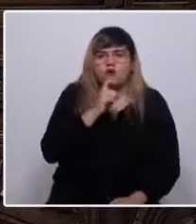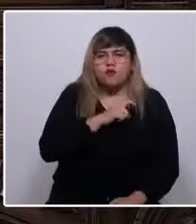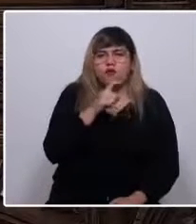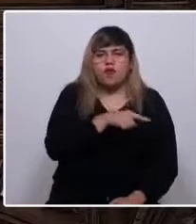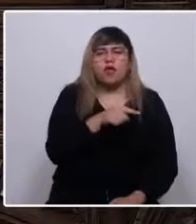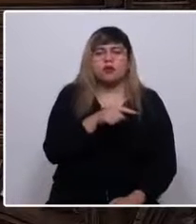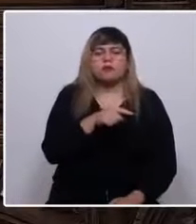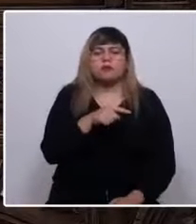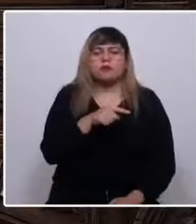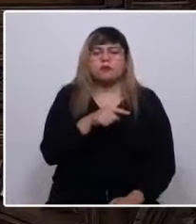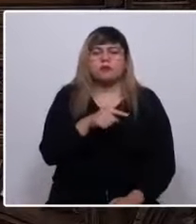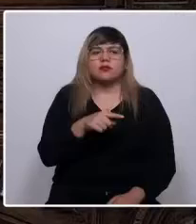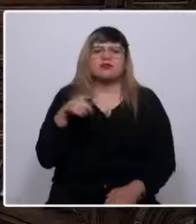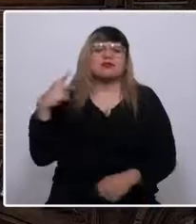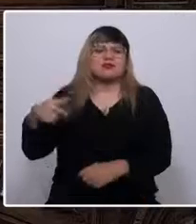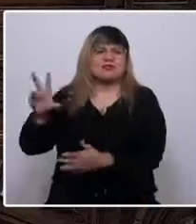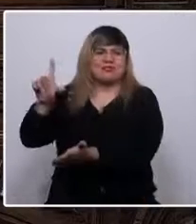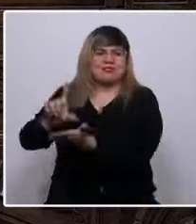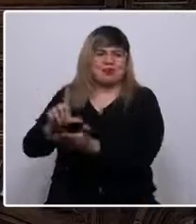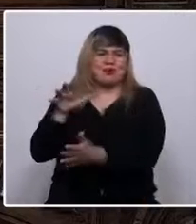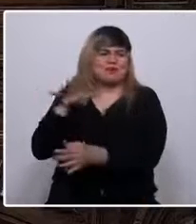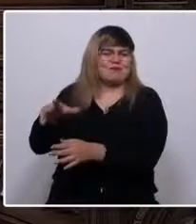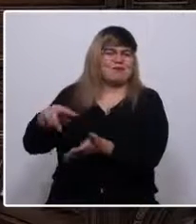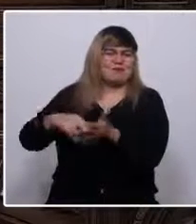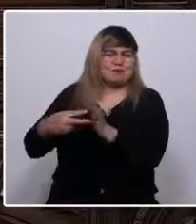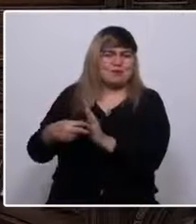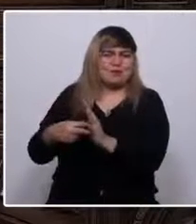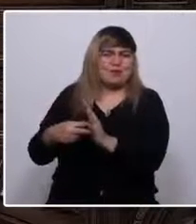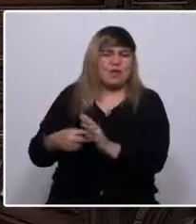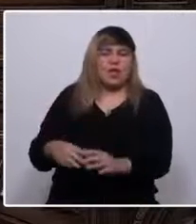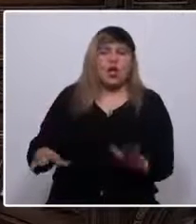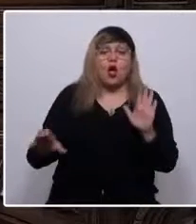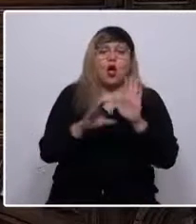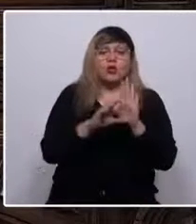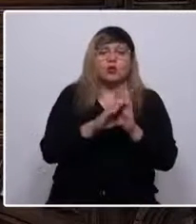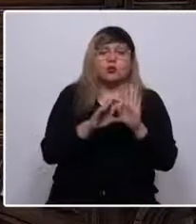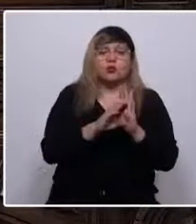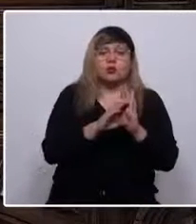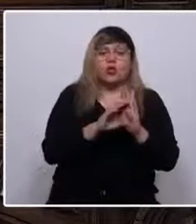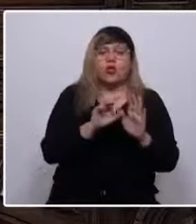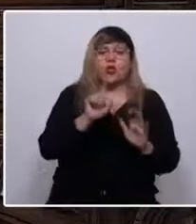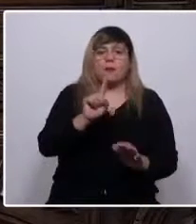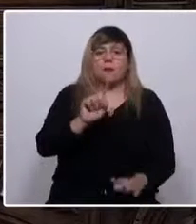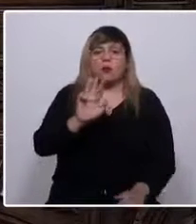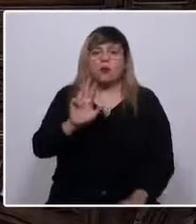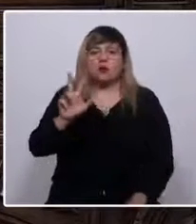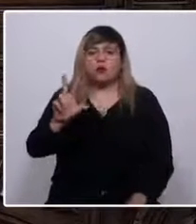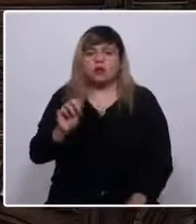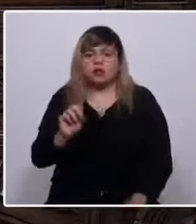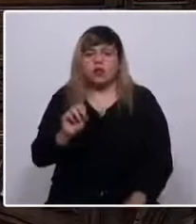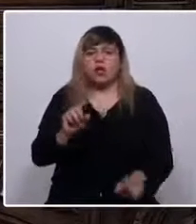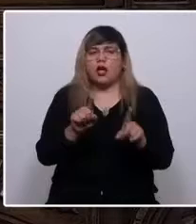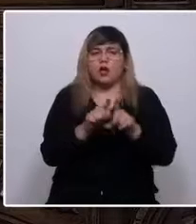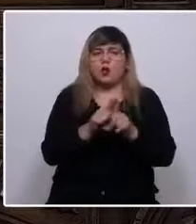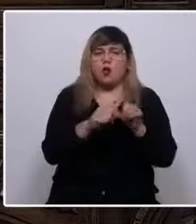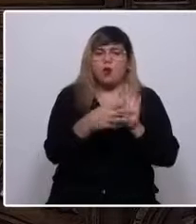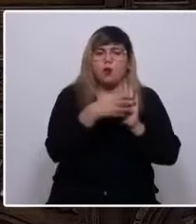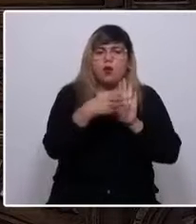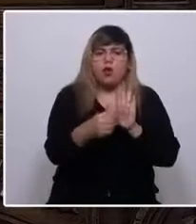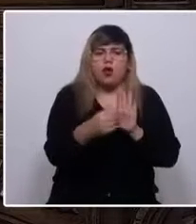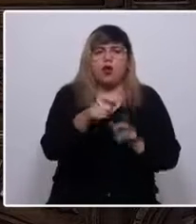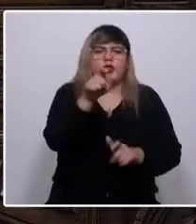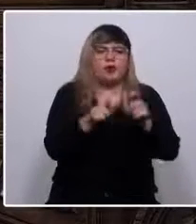Quichillao. Para quienes justifican la constitución del 80, es imprescindible un modelo abstracto de